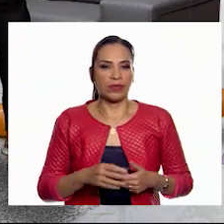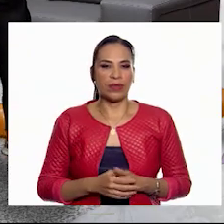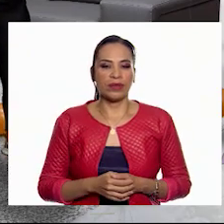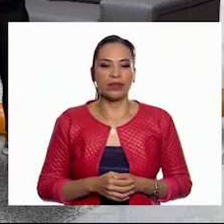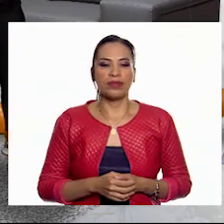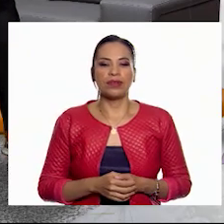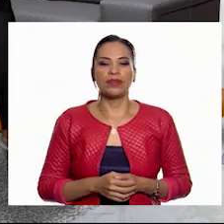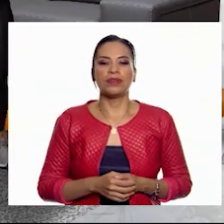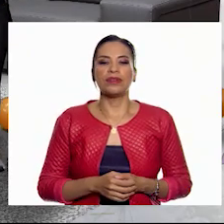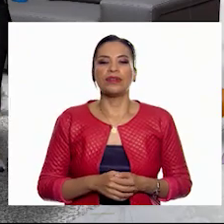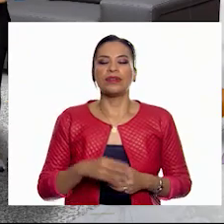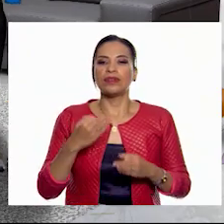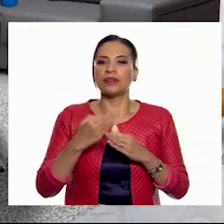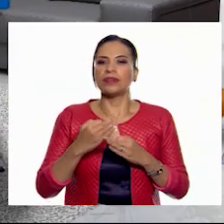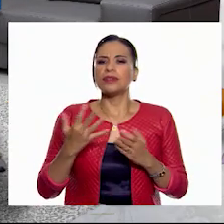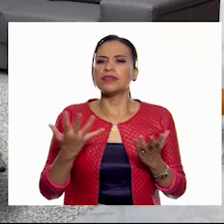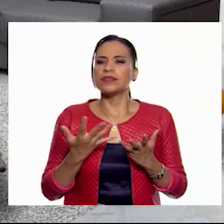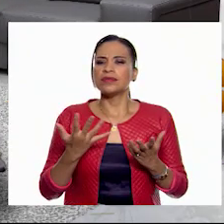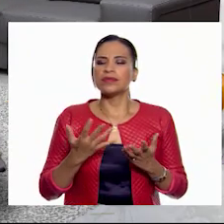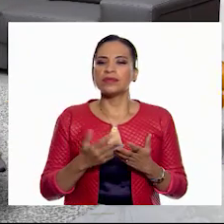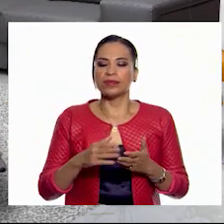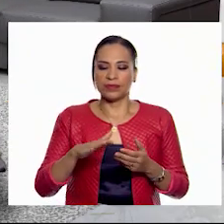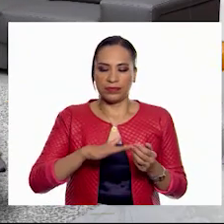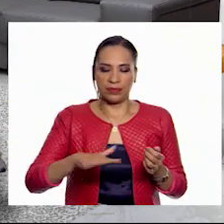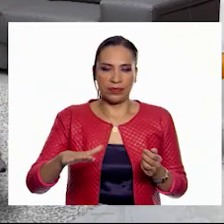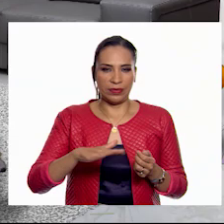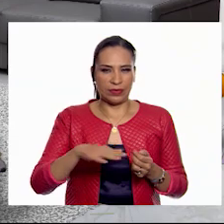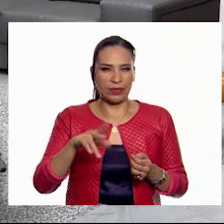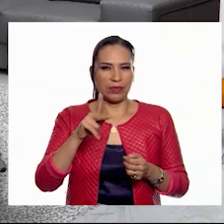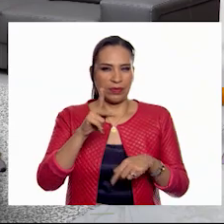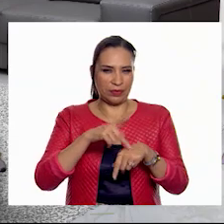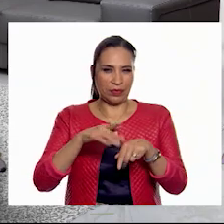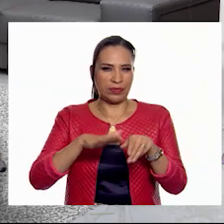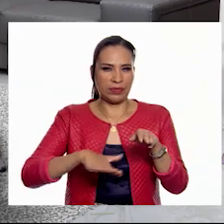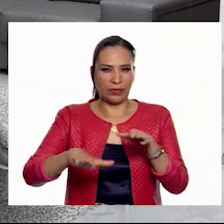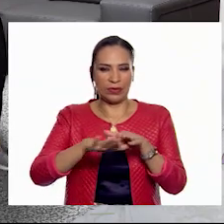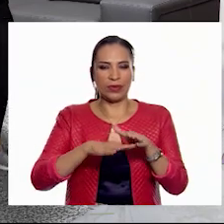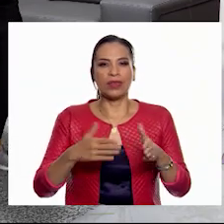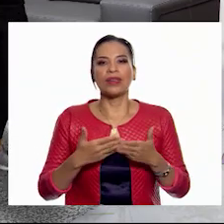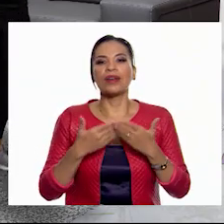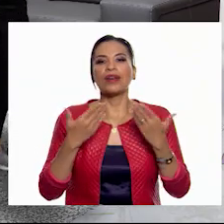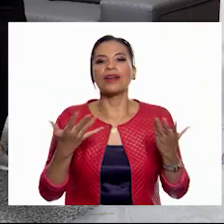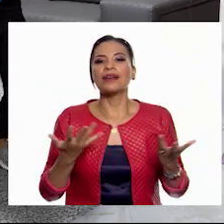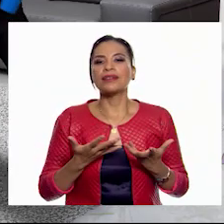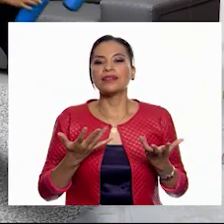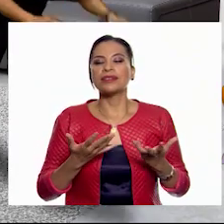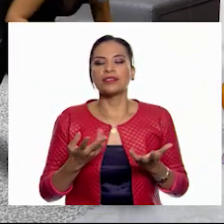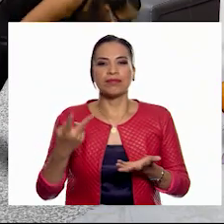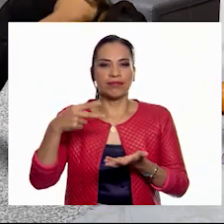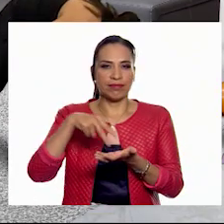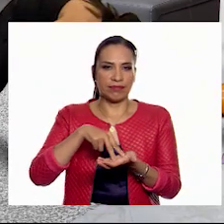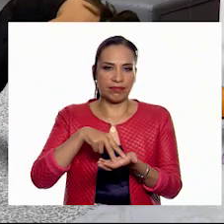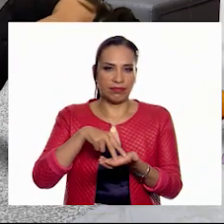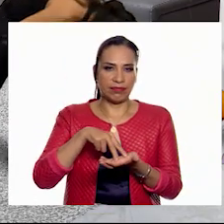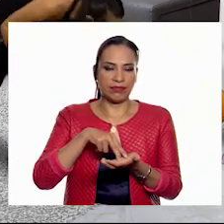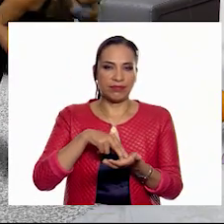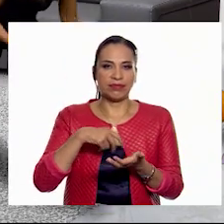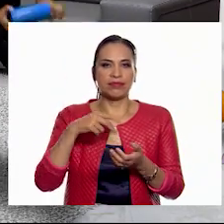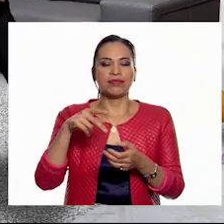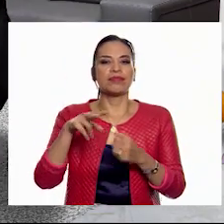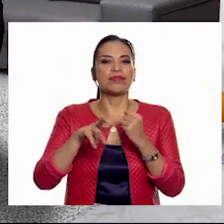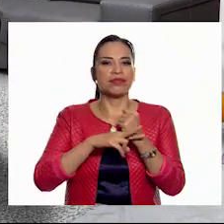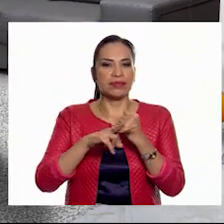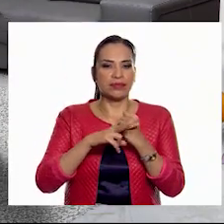Hace ratito lo hicimos a ras de suelo. ¿De acuerdo? Ajá. Ahora lo vamos a hacer de pie. Toma un vaso